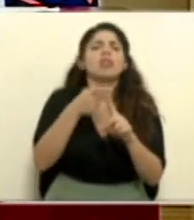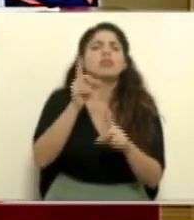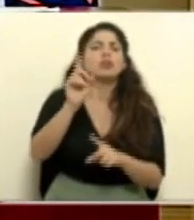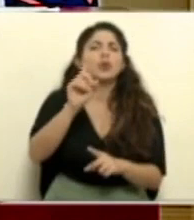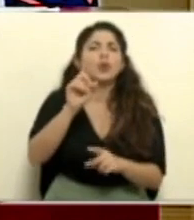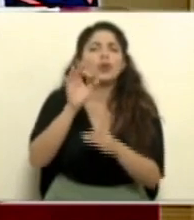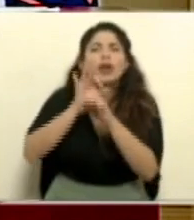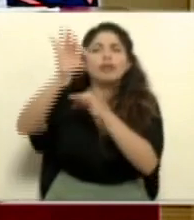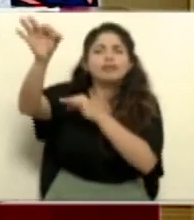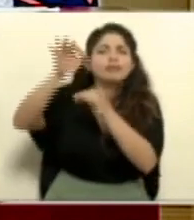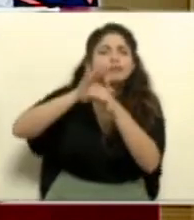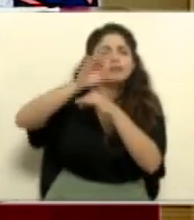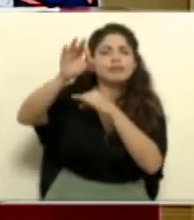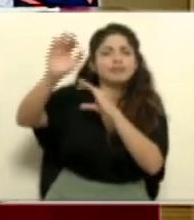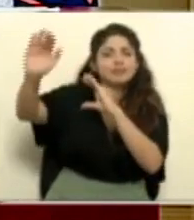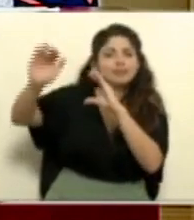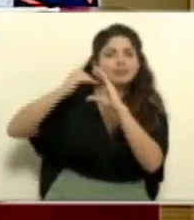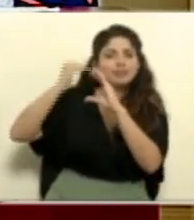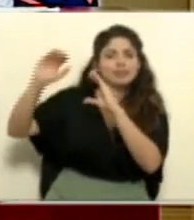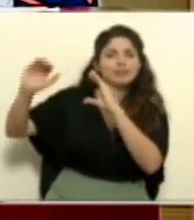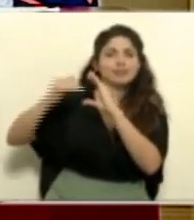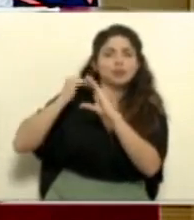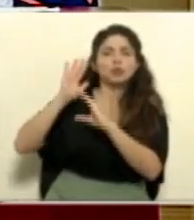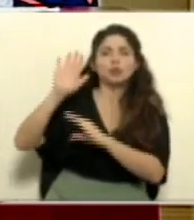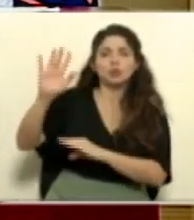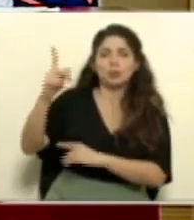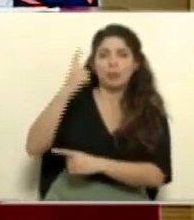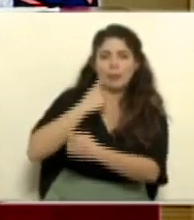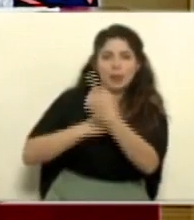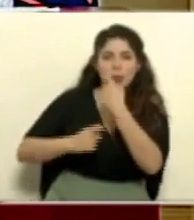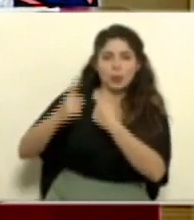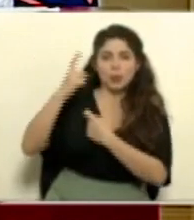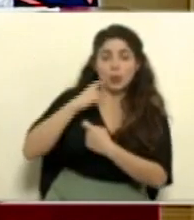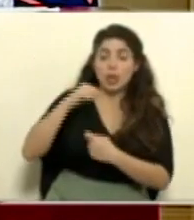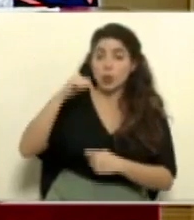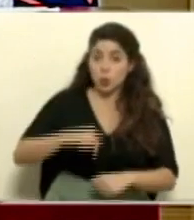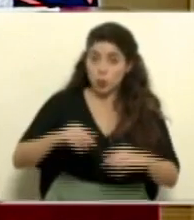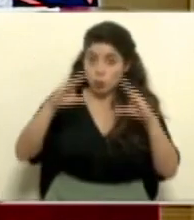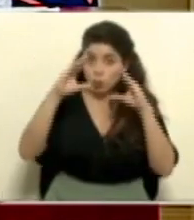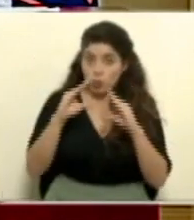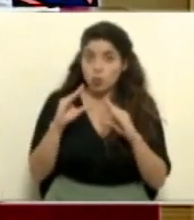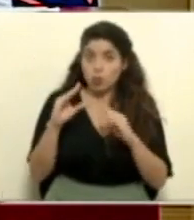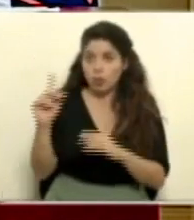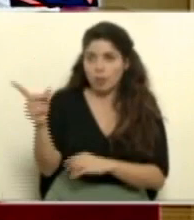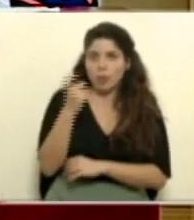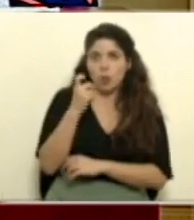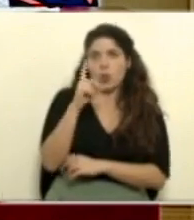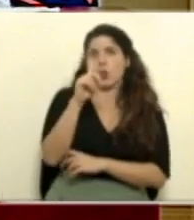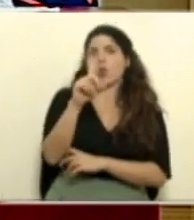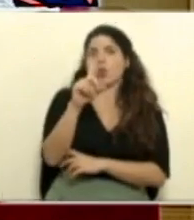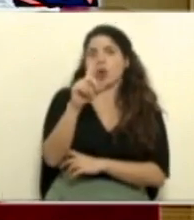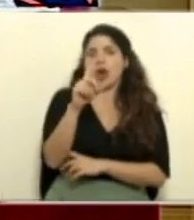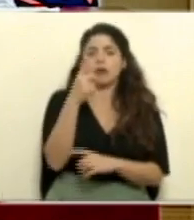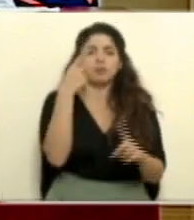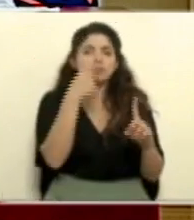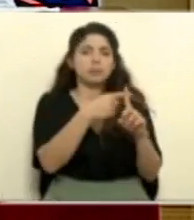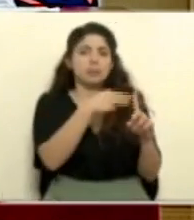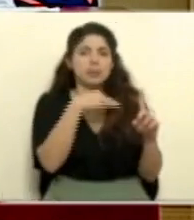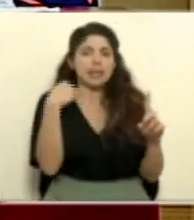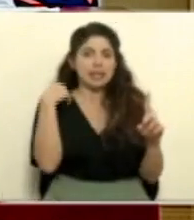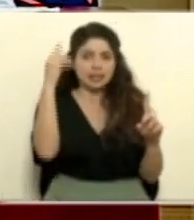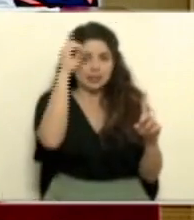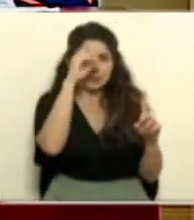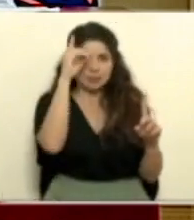regionales que nos envían de manera remota sus consultas esta tarde tenemos una para el ministro Salas la